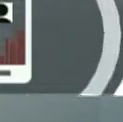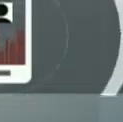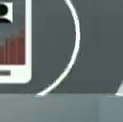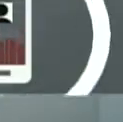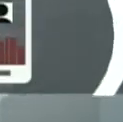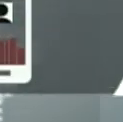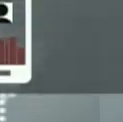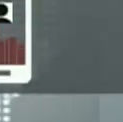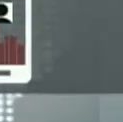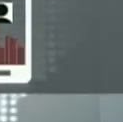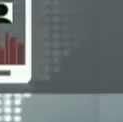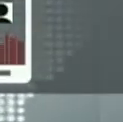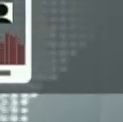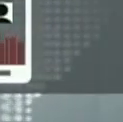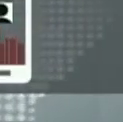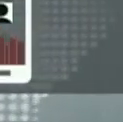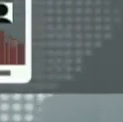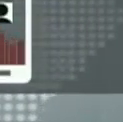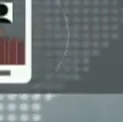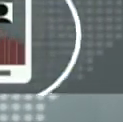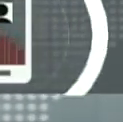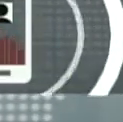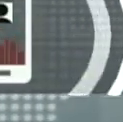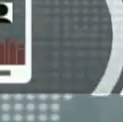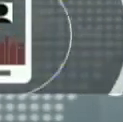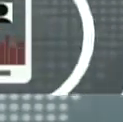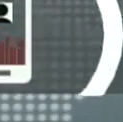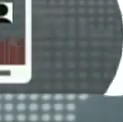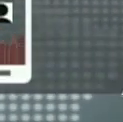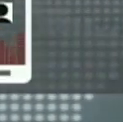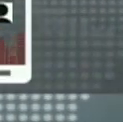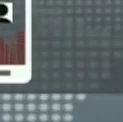van a llegar? Porque a cada minuto que un camión de ese